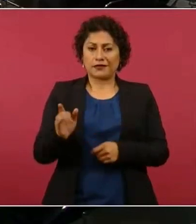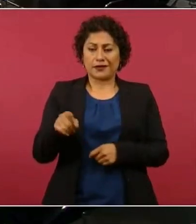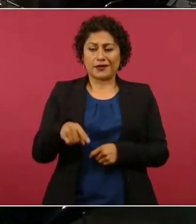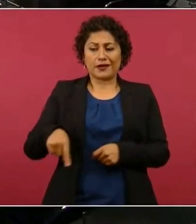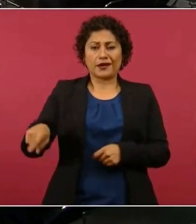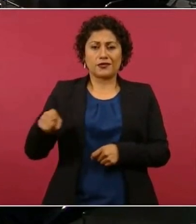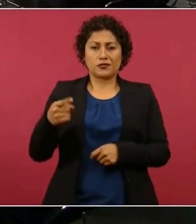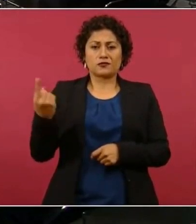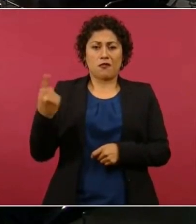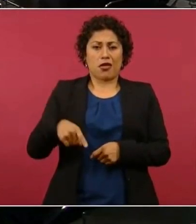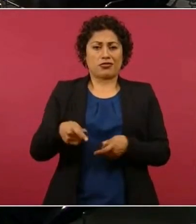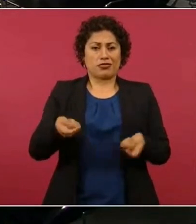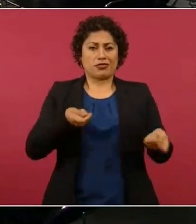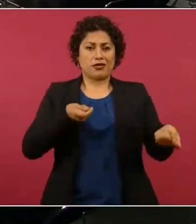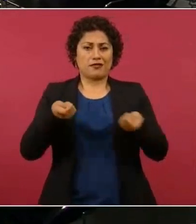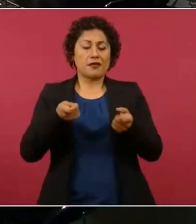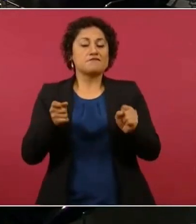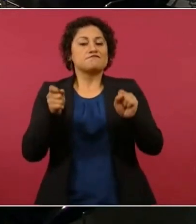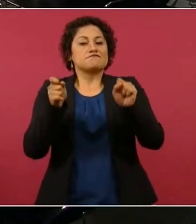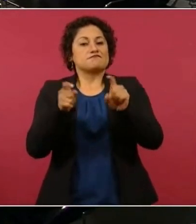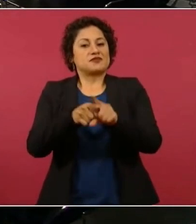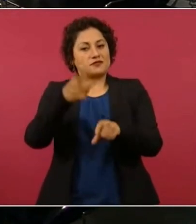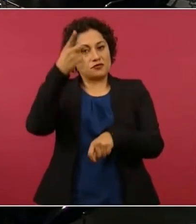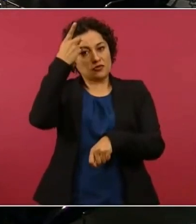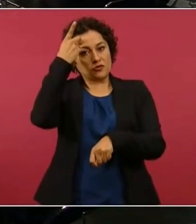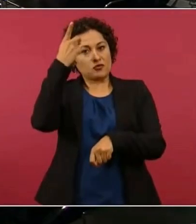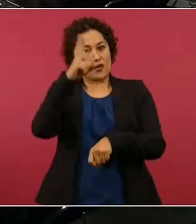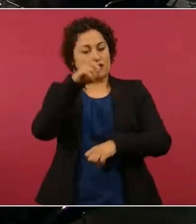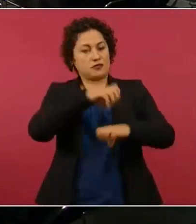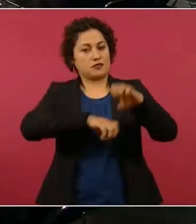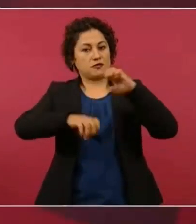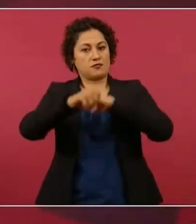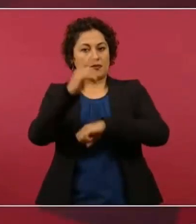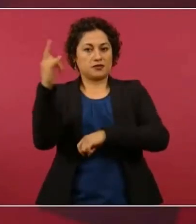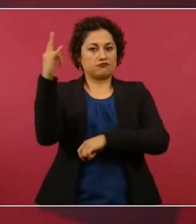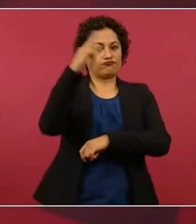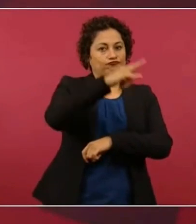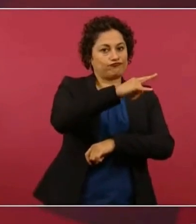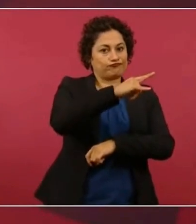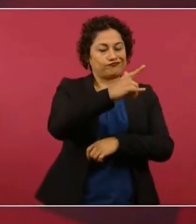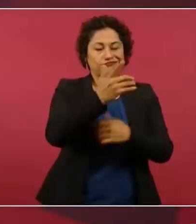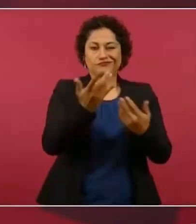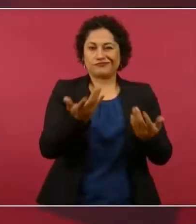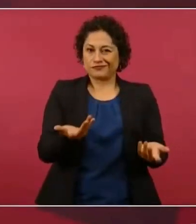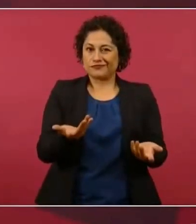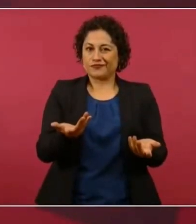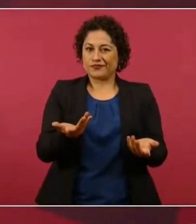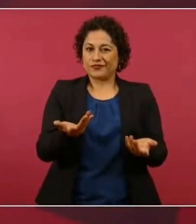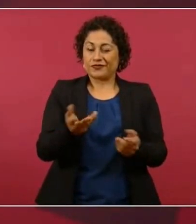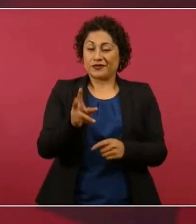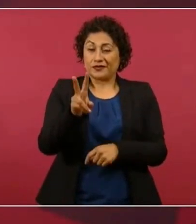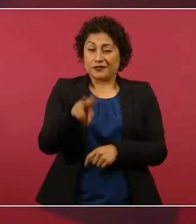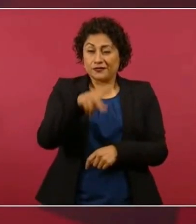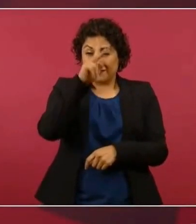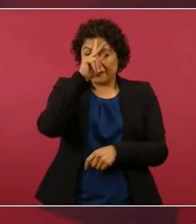líneas aéreas y lo peor, mandaban el mayo.